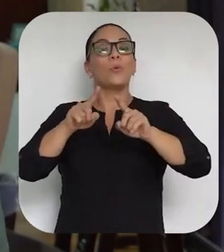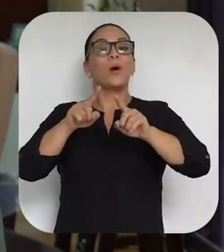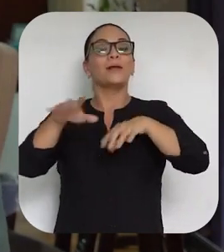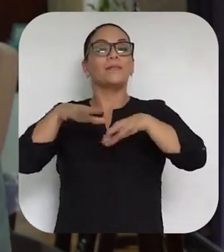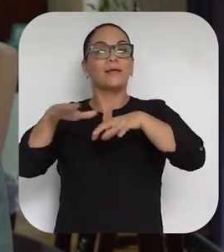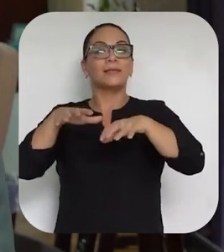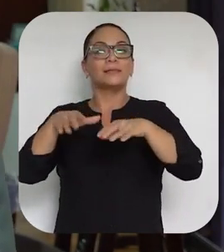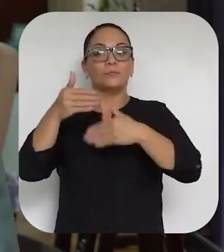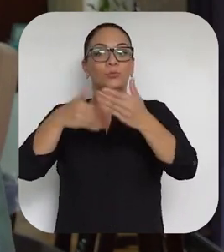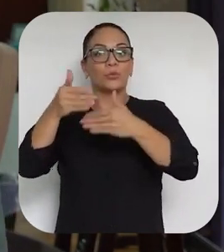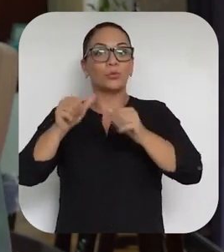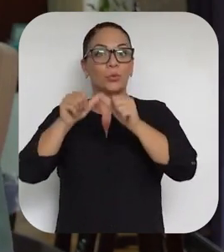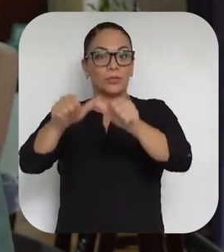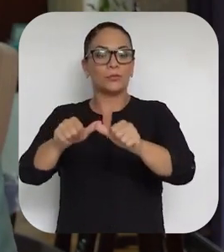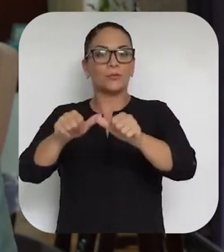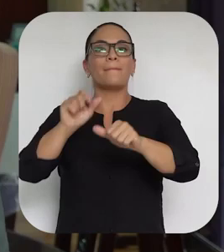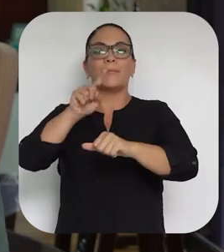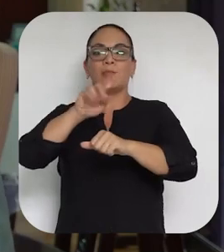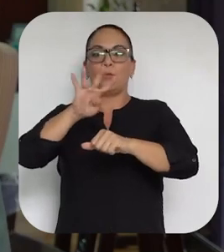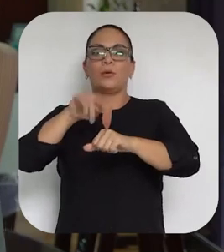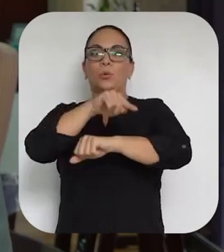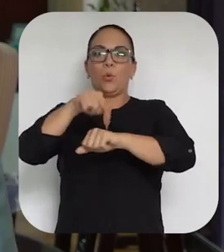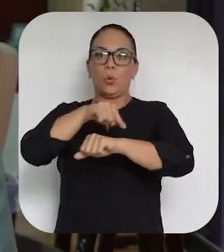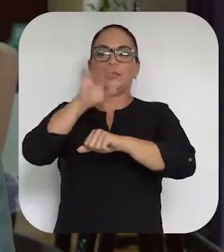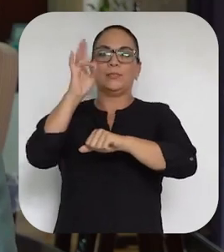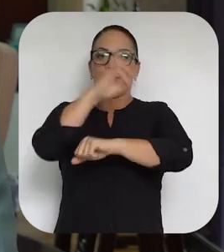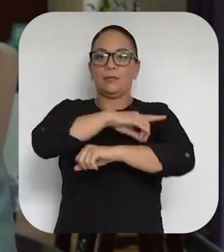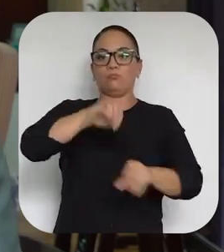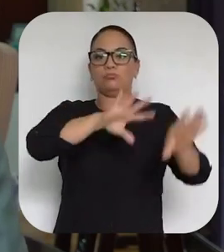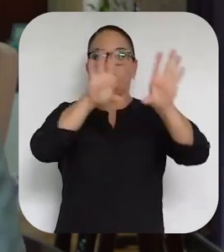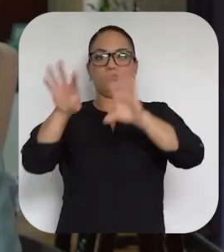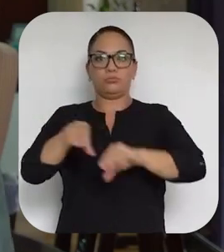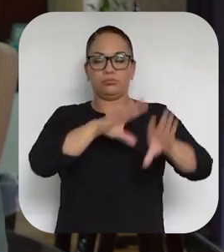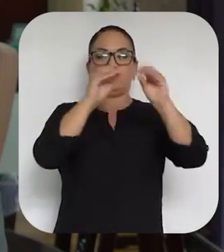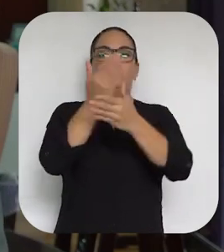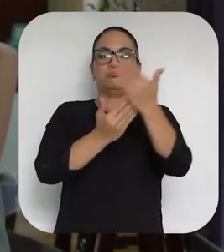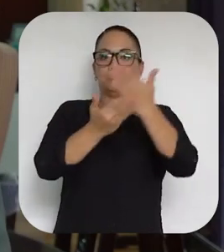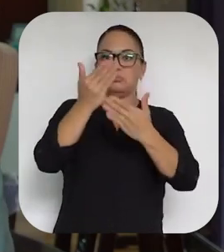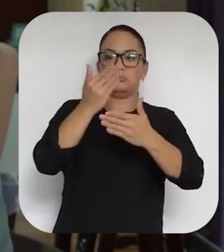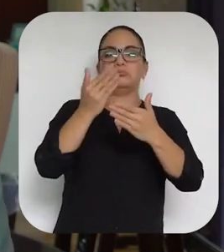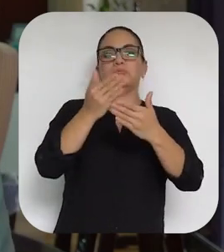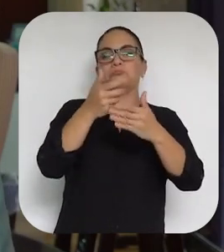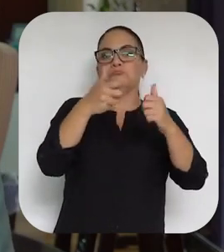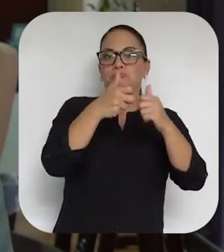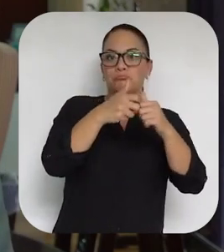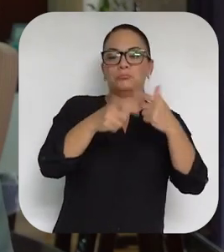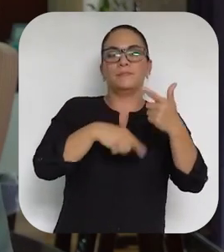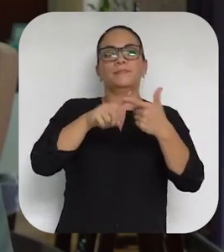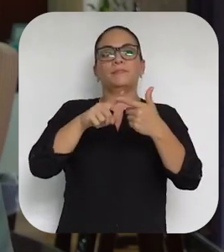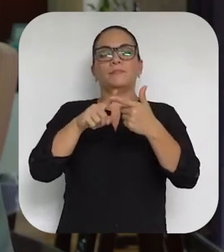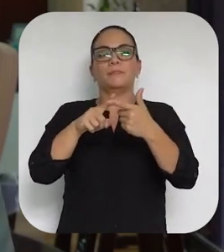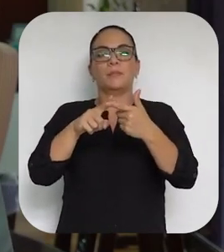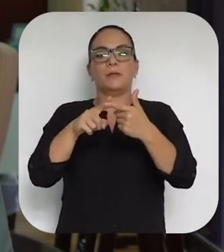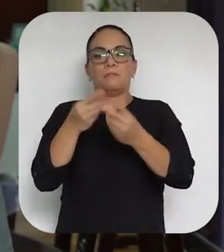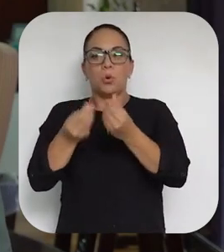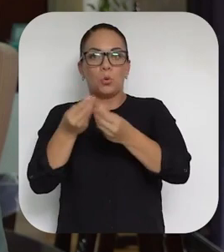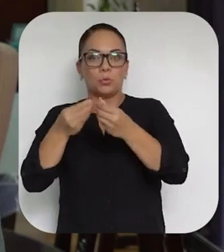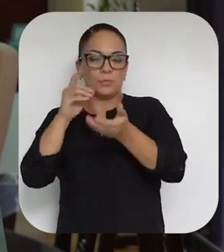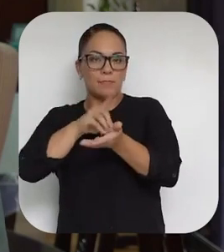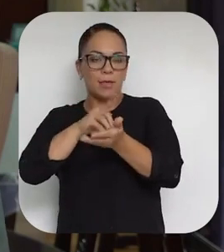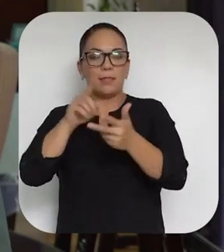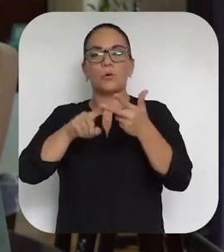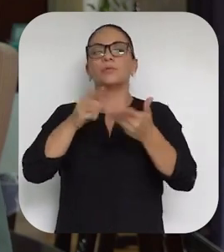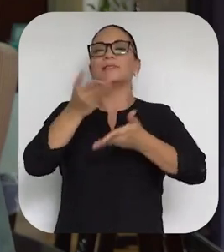actividades de procesos continuos 24-7, dentro de lo que están manufactura tecnificada, la industria de dispositivos médicos, los